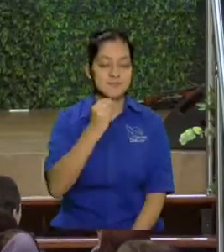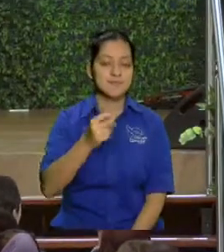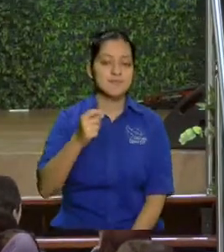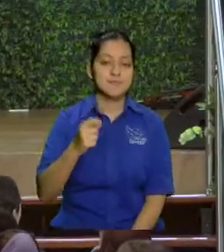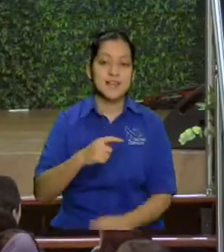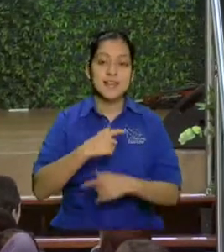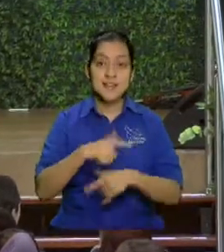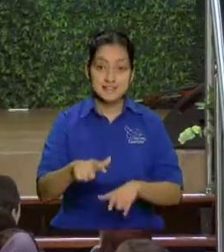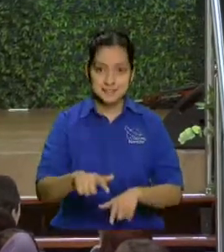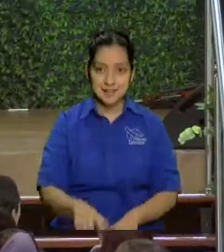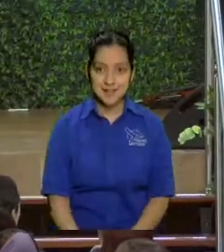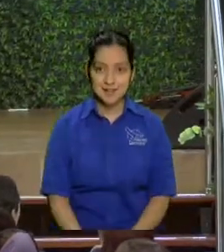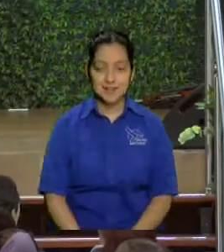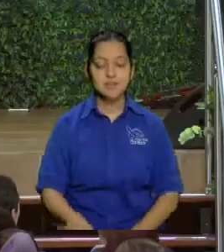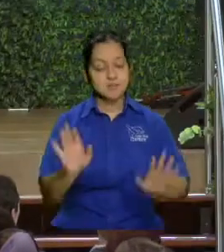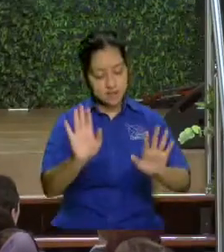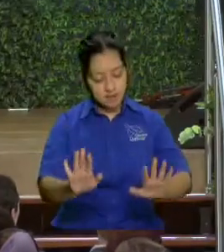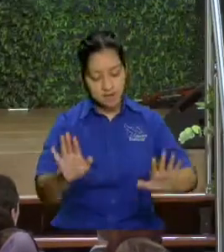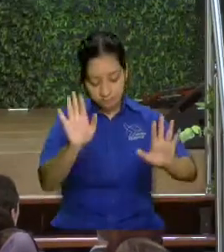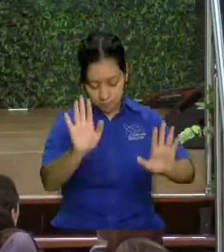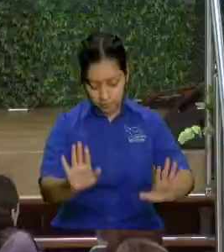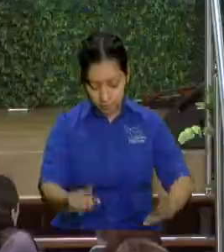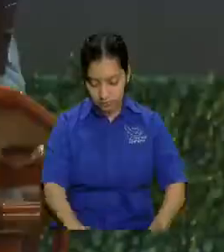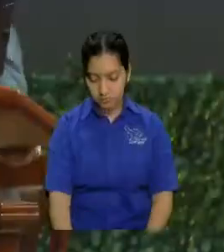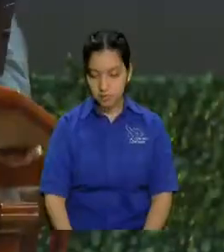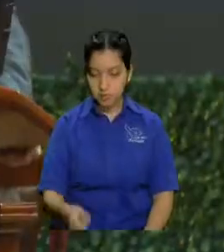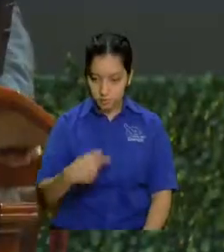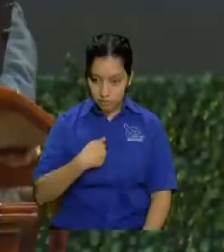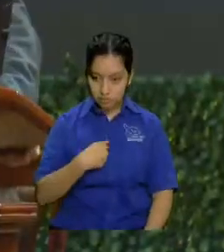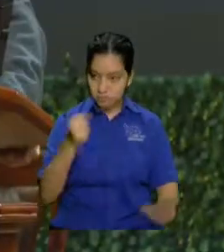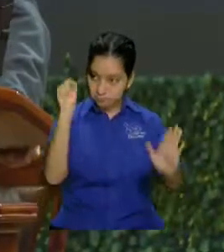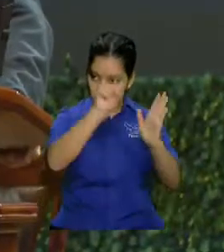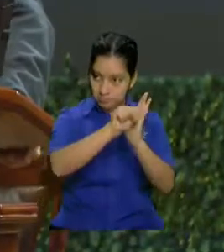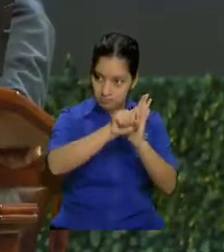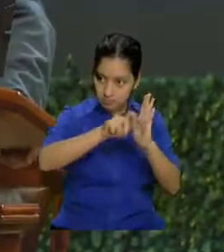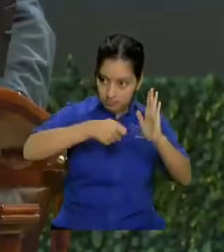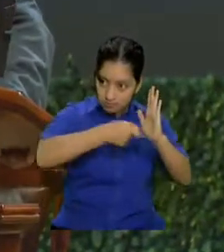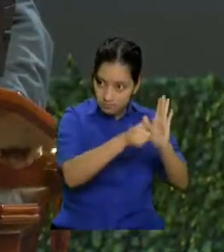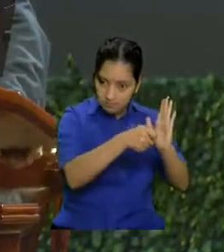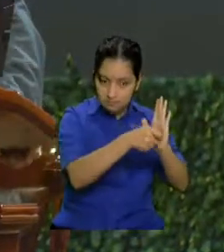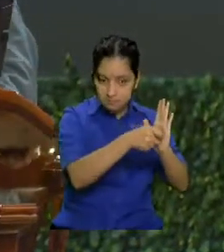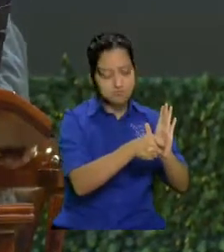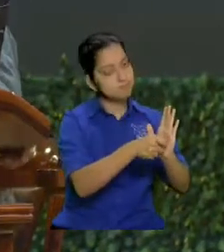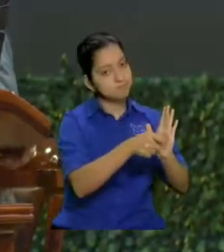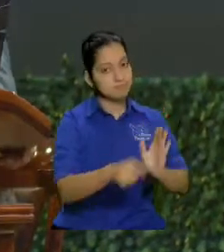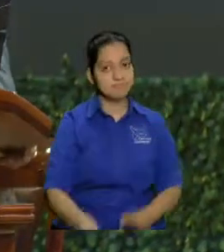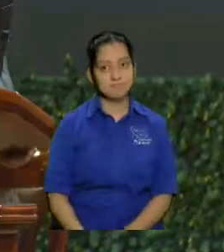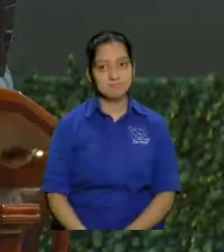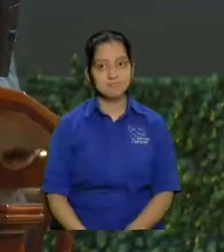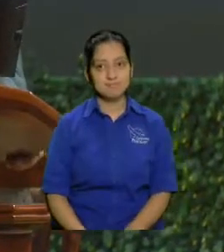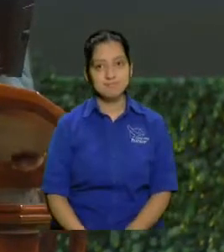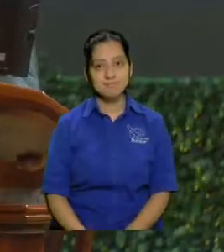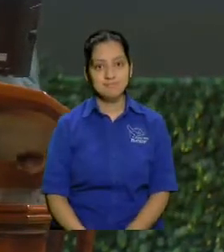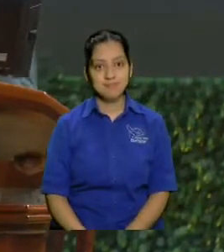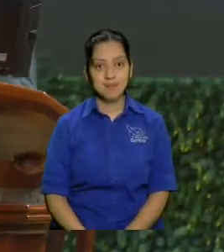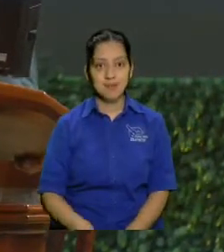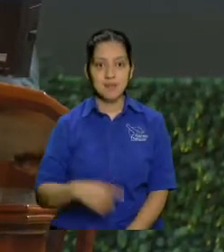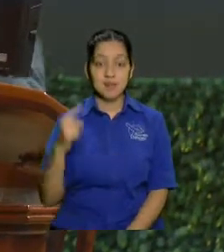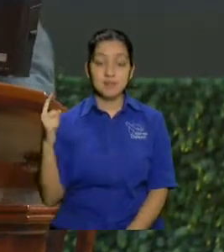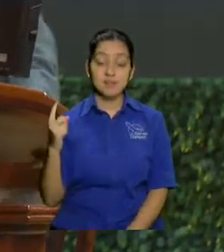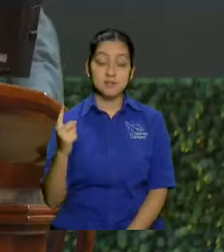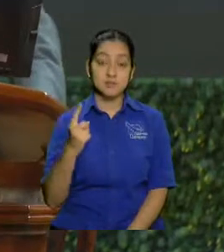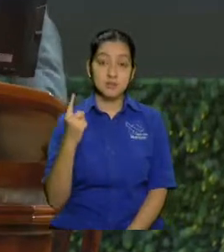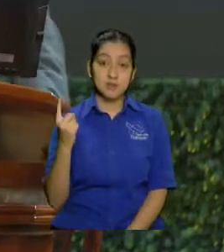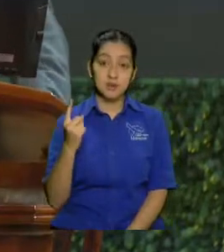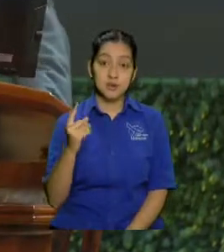voy a comer con más apetito después de cerrar bien la puerta solo voy a poner tranca digale pero si no tenemos tranca